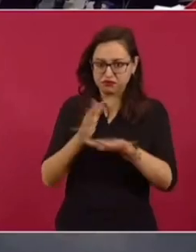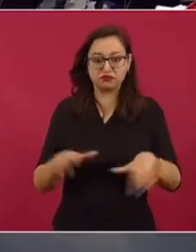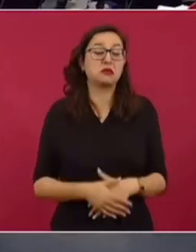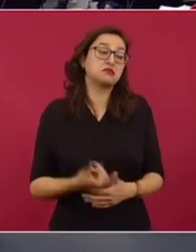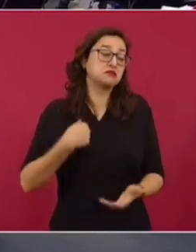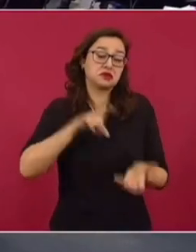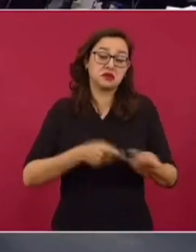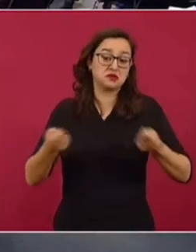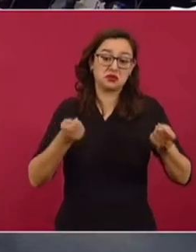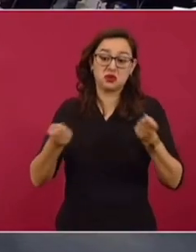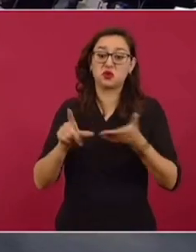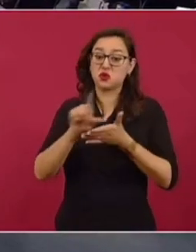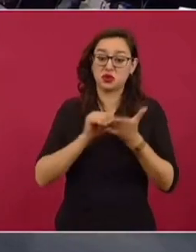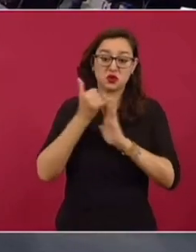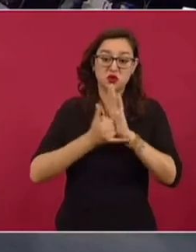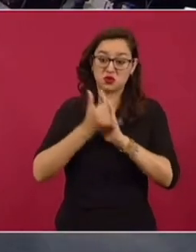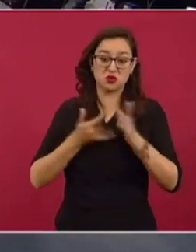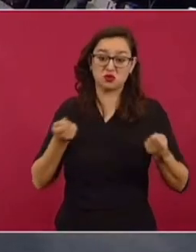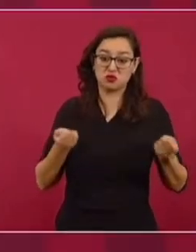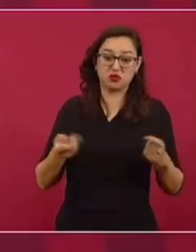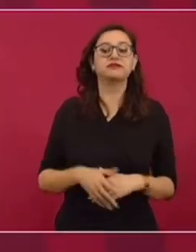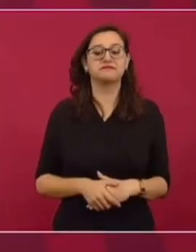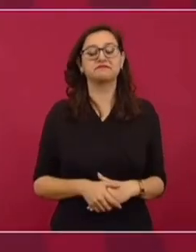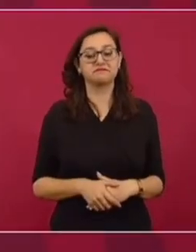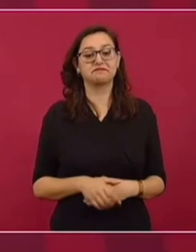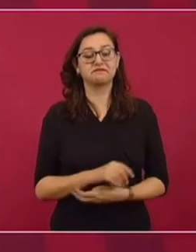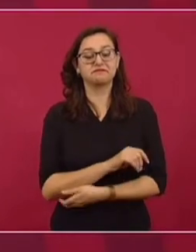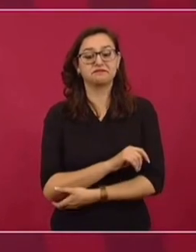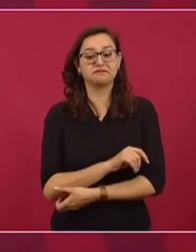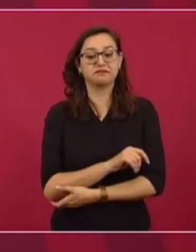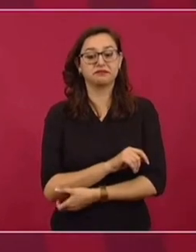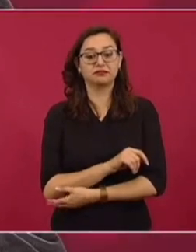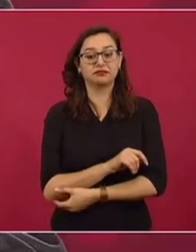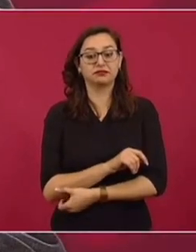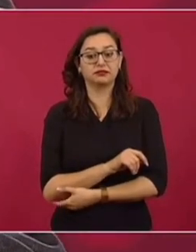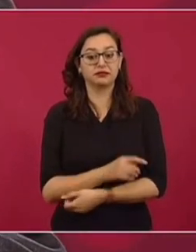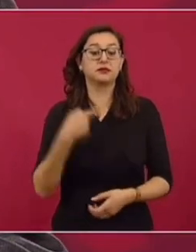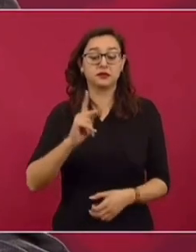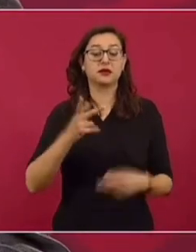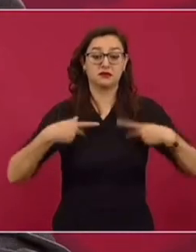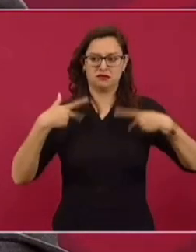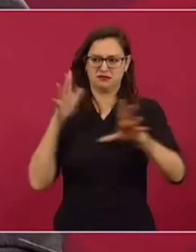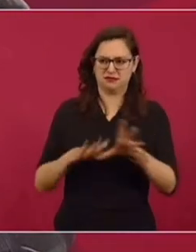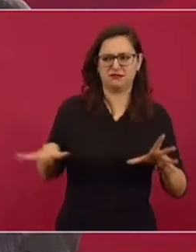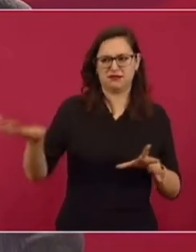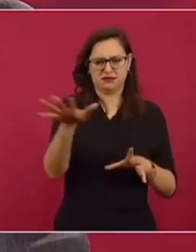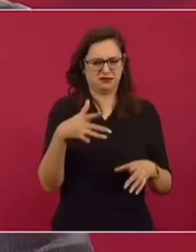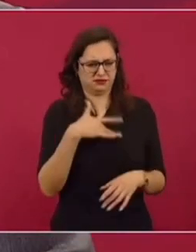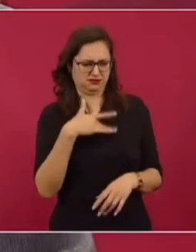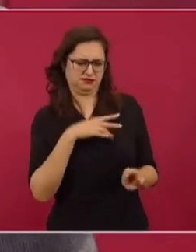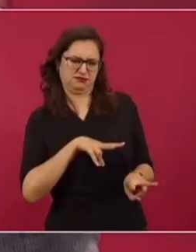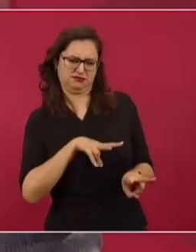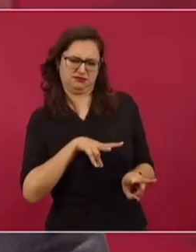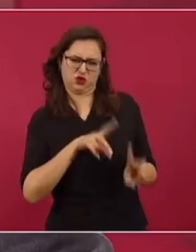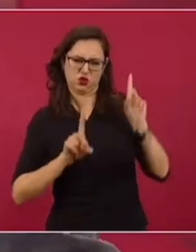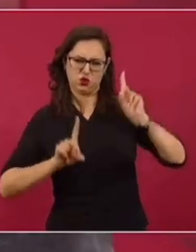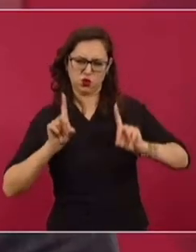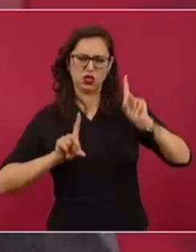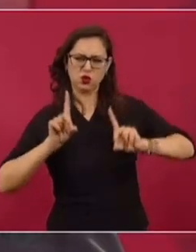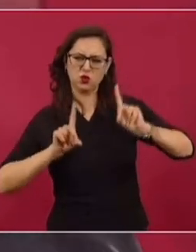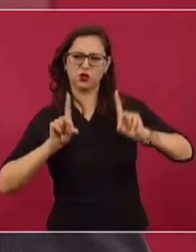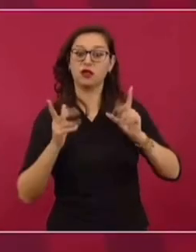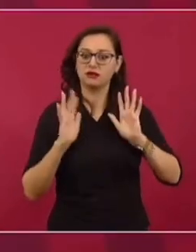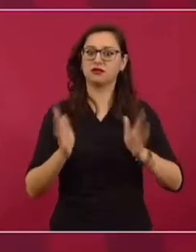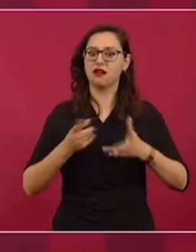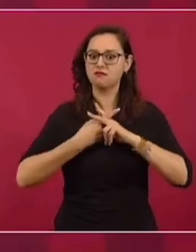es un control de medios de información, porque Twitter, YouTube... Ah, vez va a haber más cuestionamientos a ese proceder, porque no puede haber un